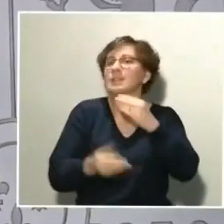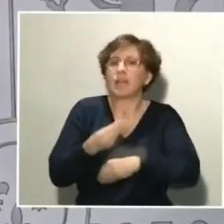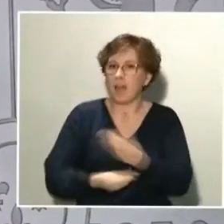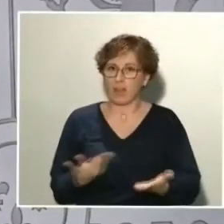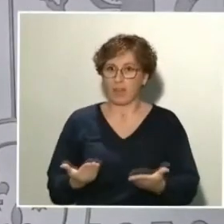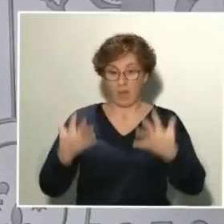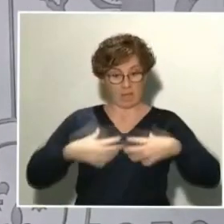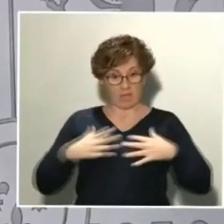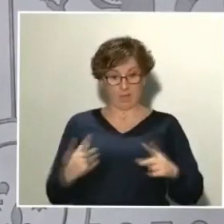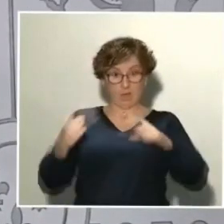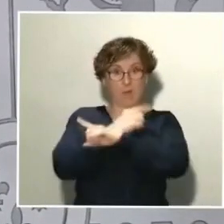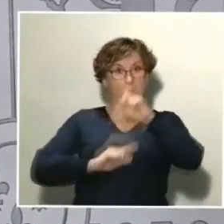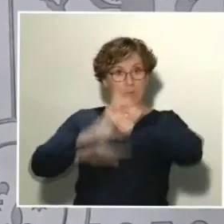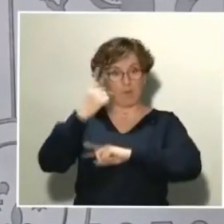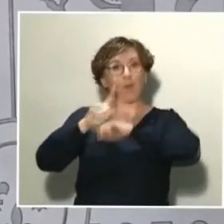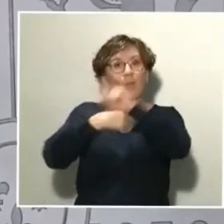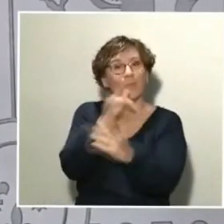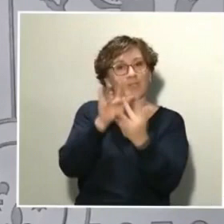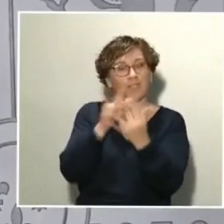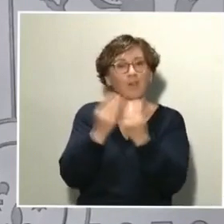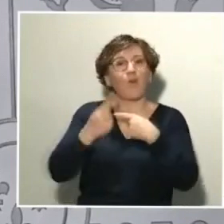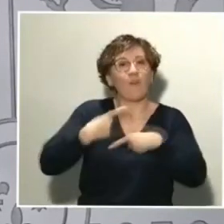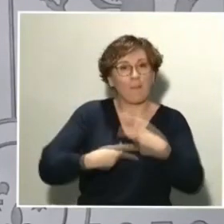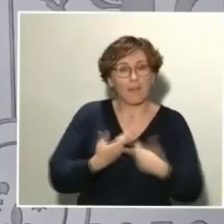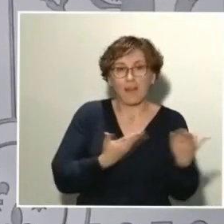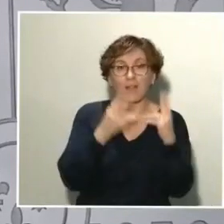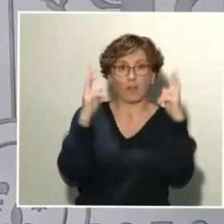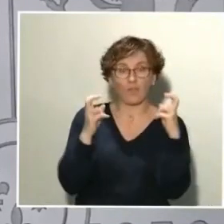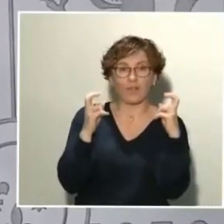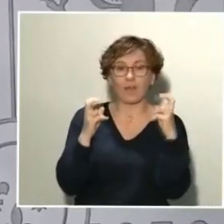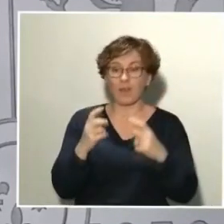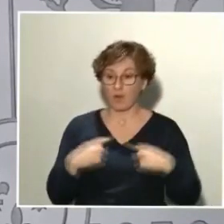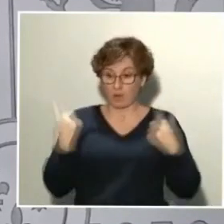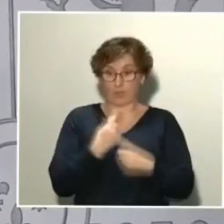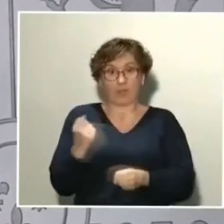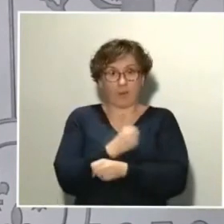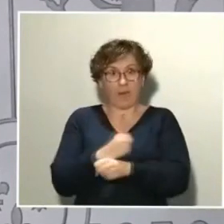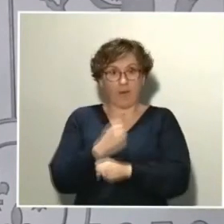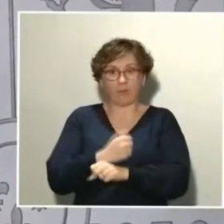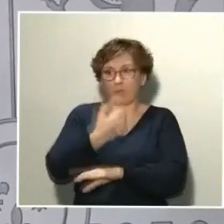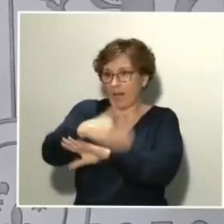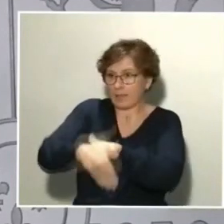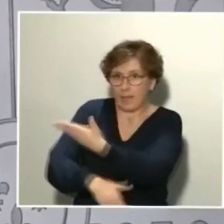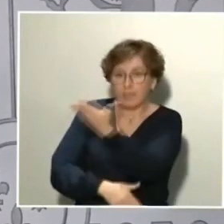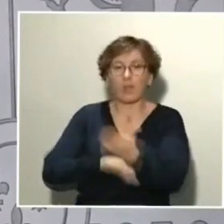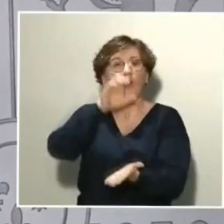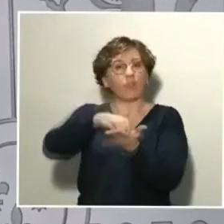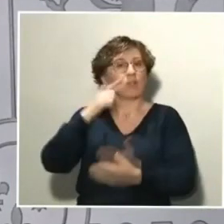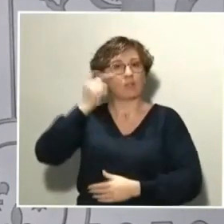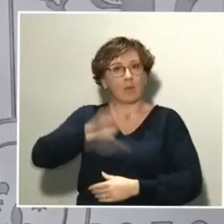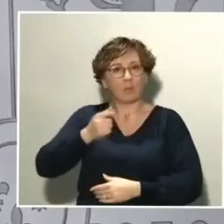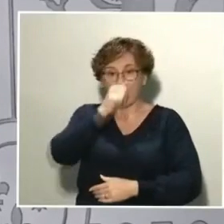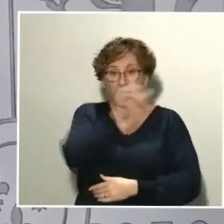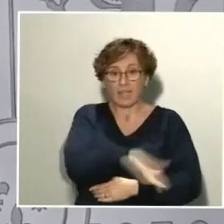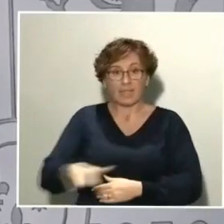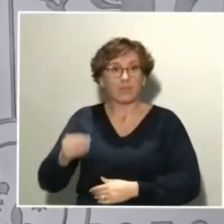la familia que está confinada? ¿Quiénes seguimos trabajando en la calle o en nuestros centros habituales, podemos besar a los niños que nos reciben al